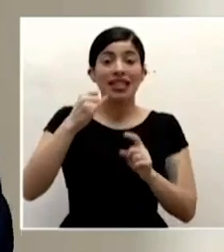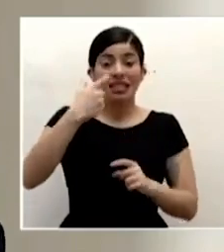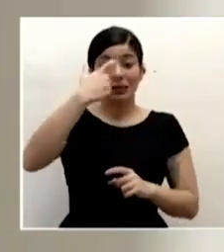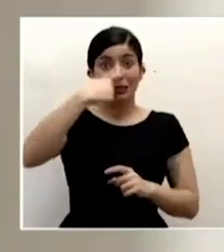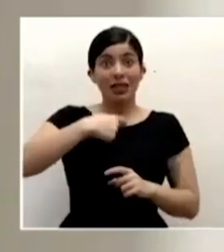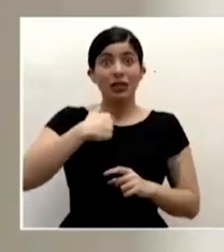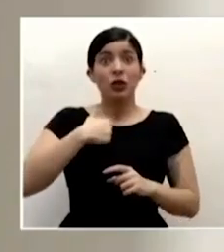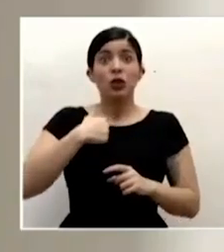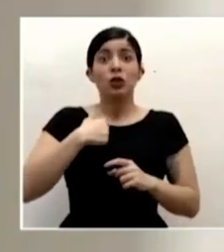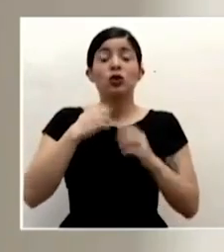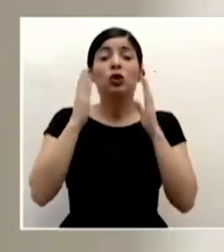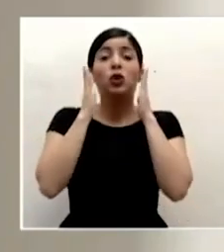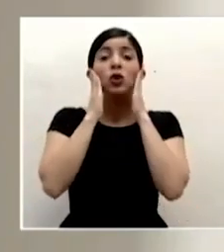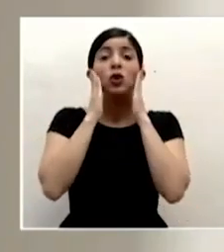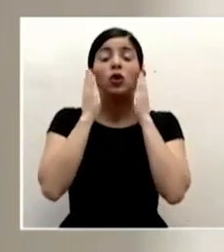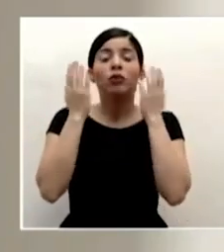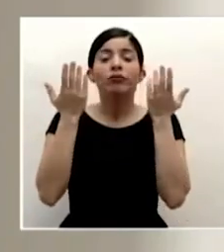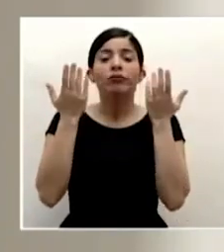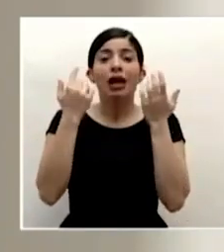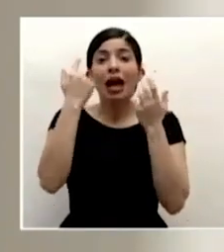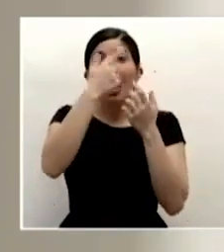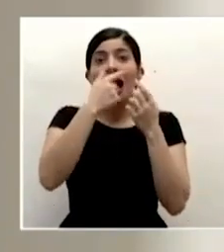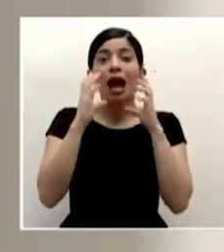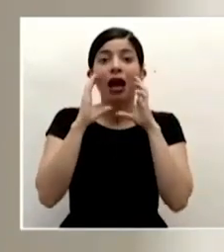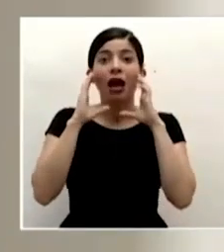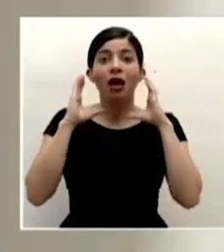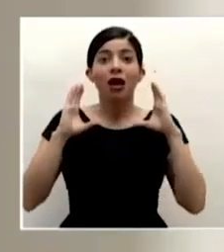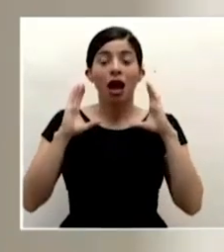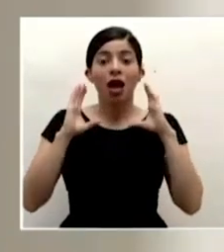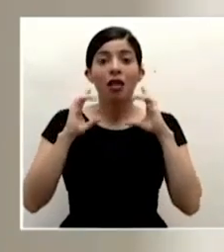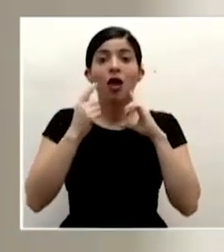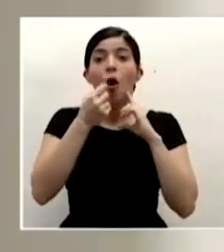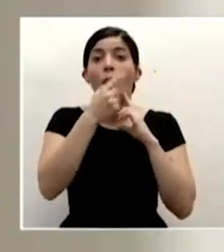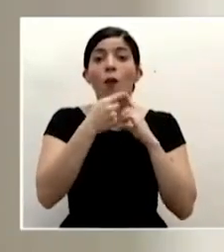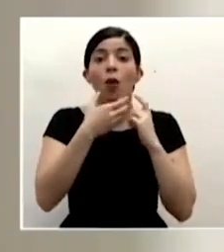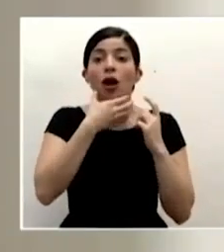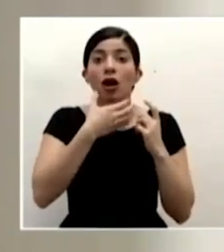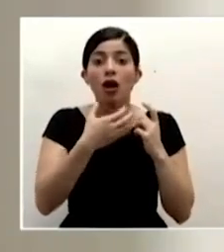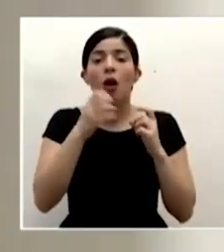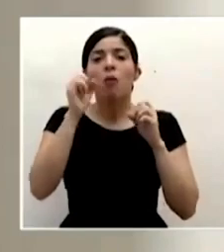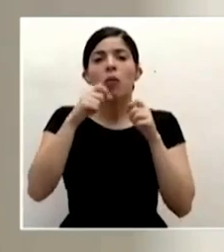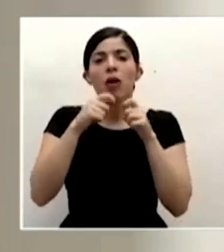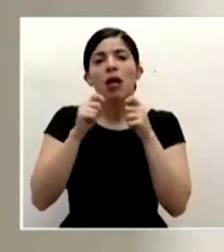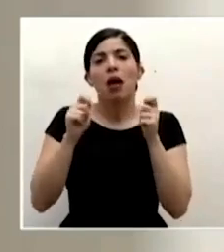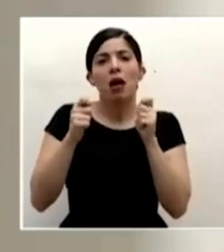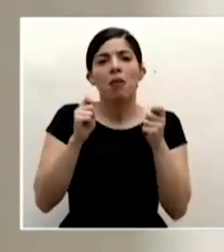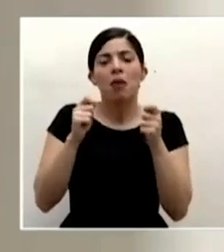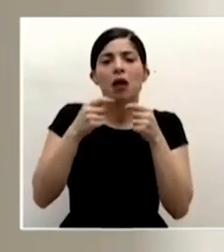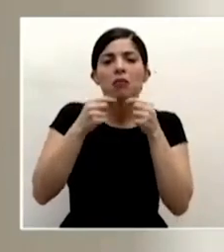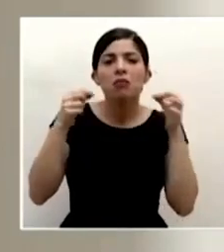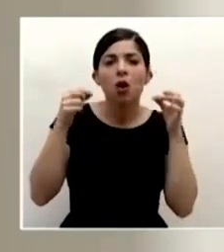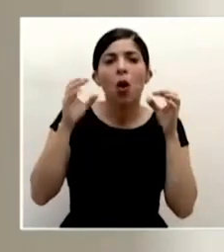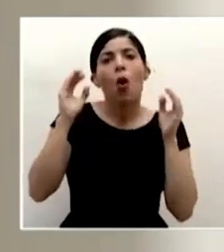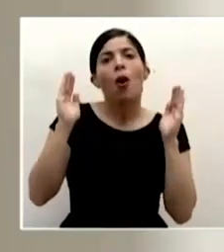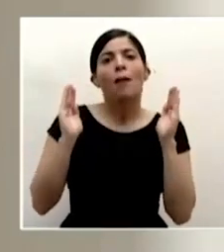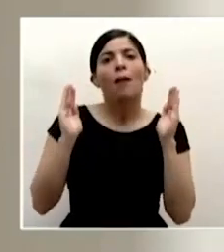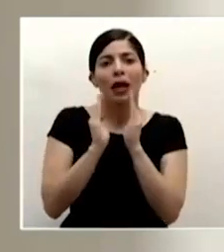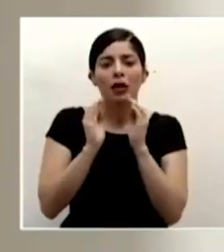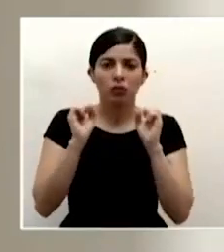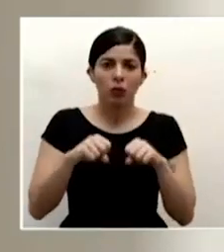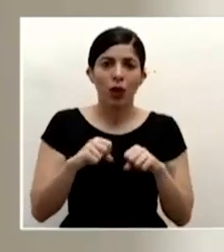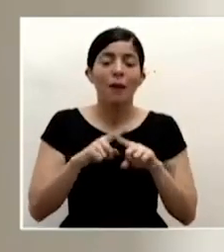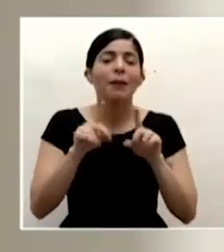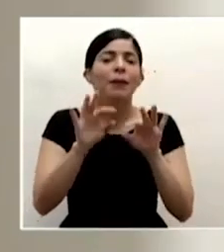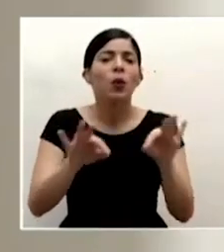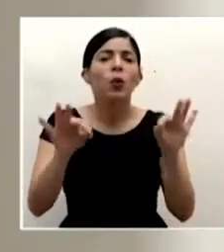ancha la la la fácil verdad la parte aquí de la de la boca entonces podría ser un poquito más o eventualmente un poco menos lo que sí es claro es que tienen que